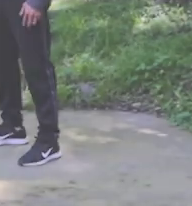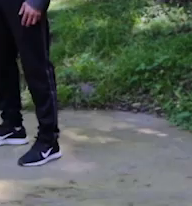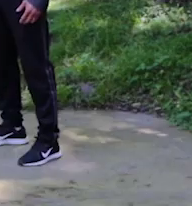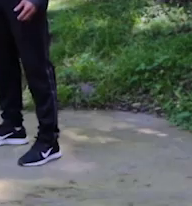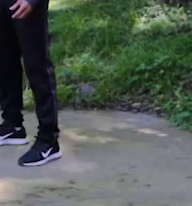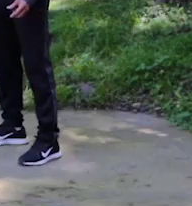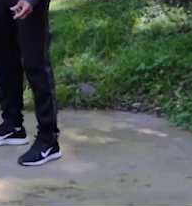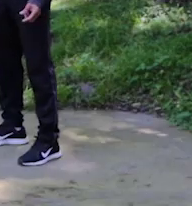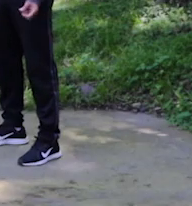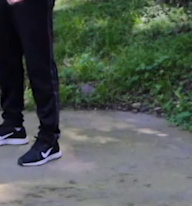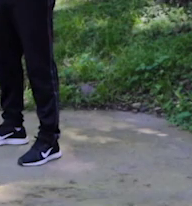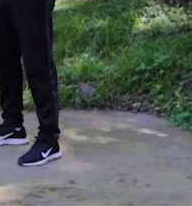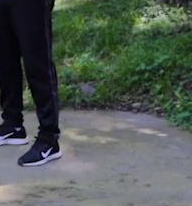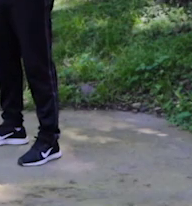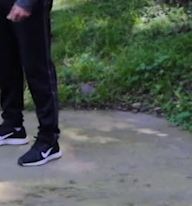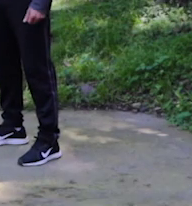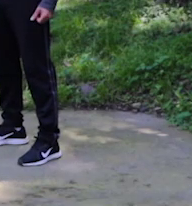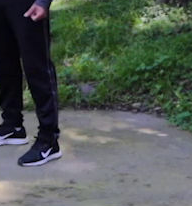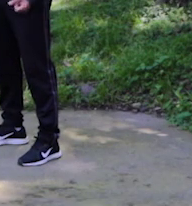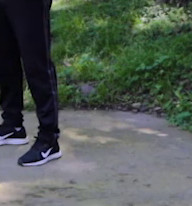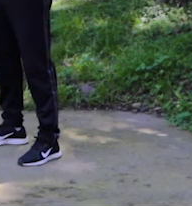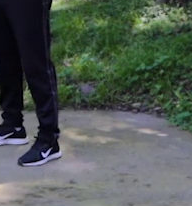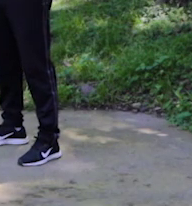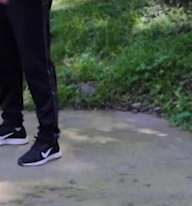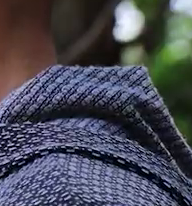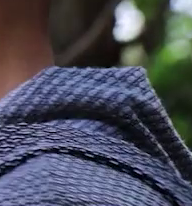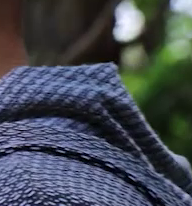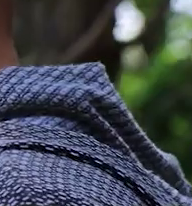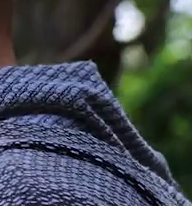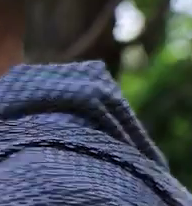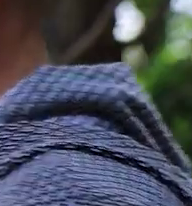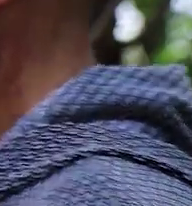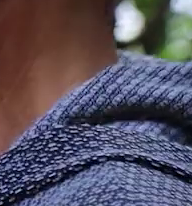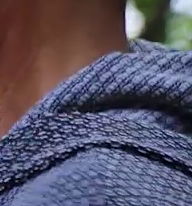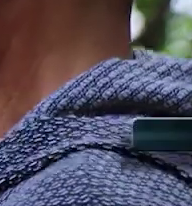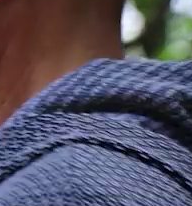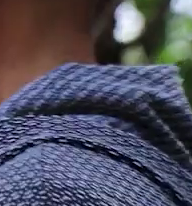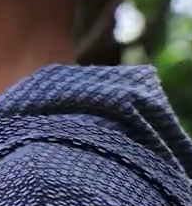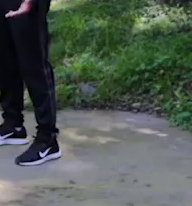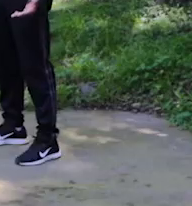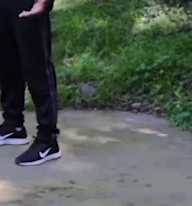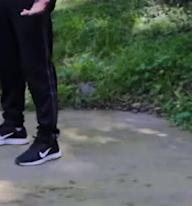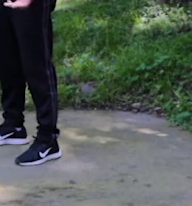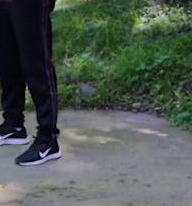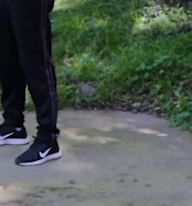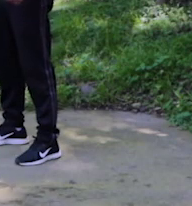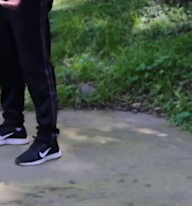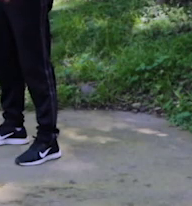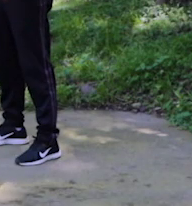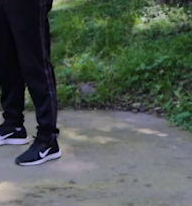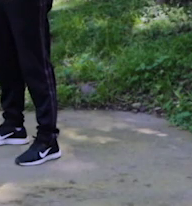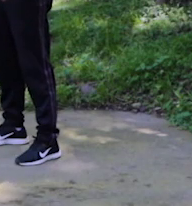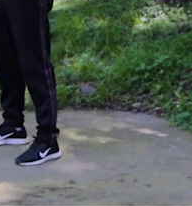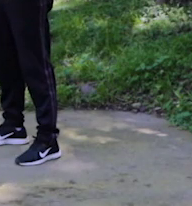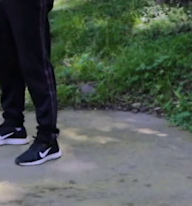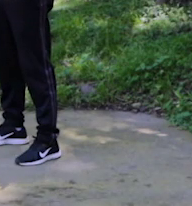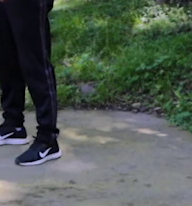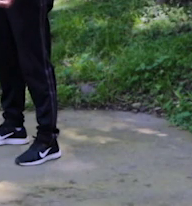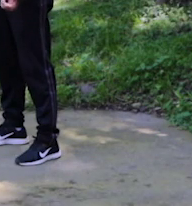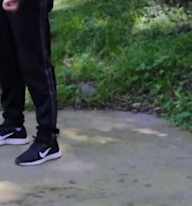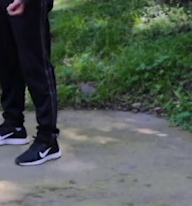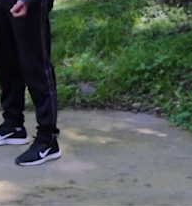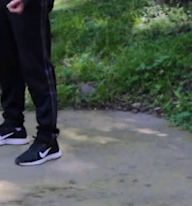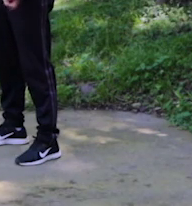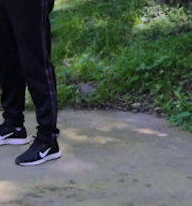Ahora vamos a trabajar el brazo de bíceps. Nos vamos a parar derechos. Vamos a pegar los codos a